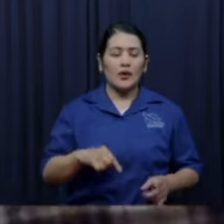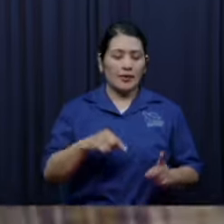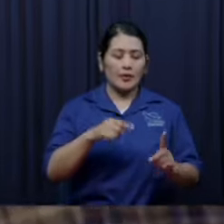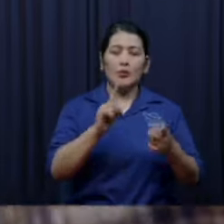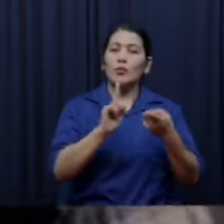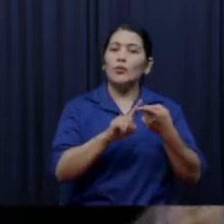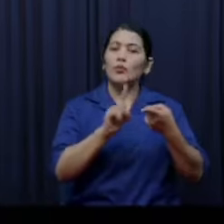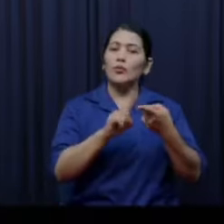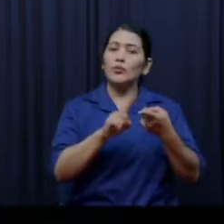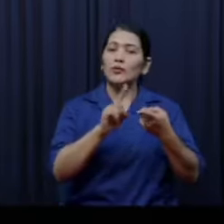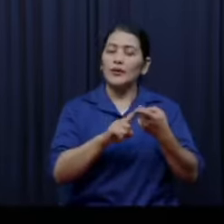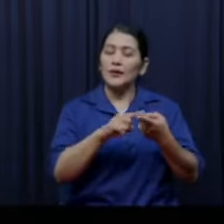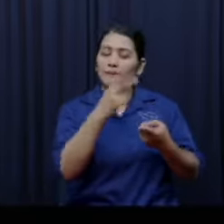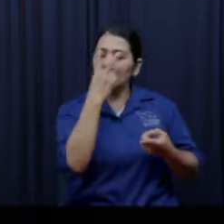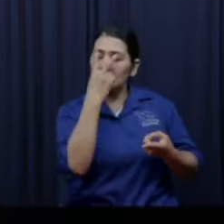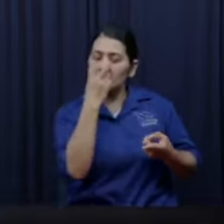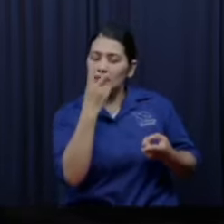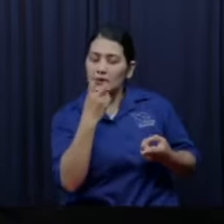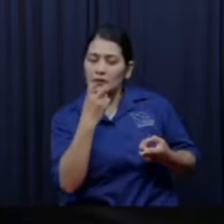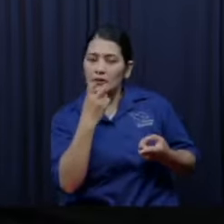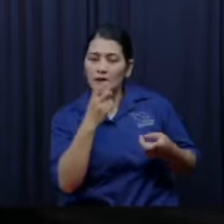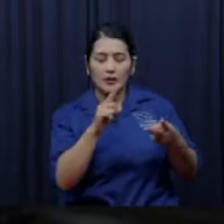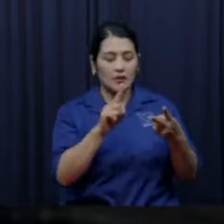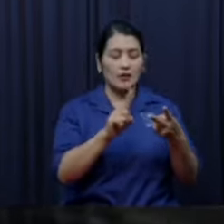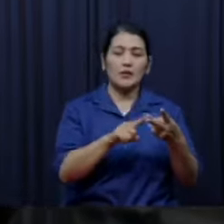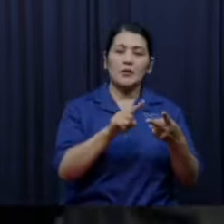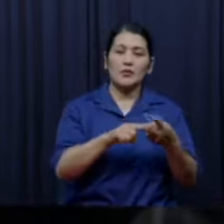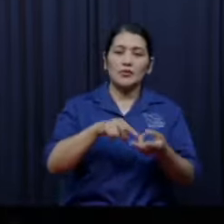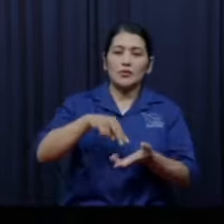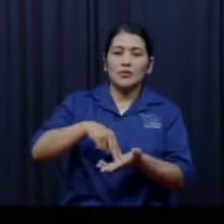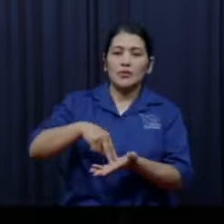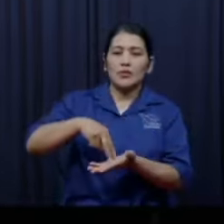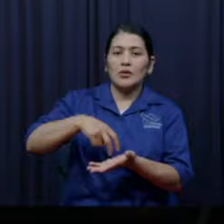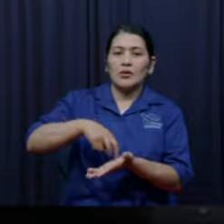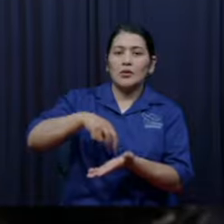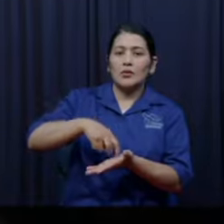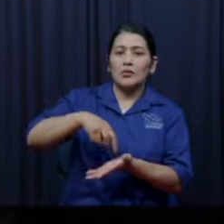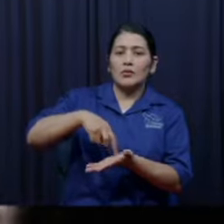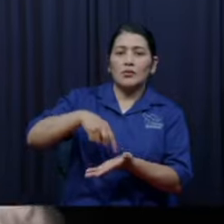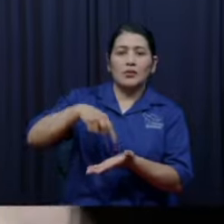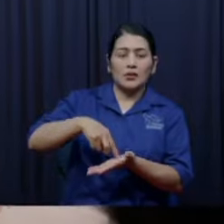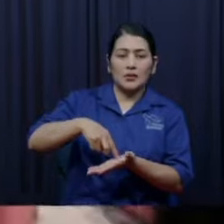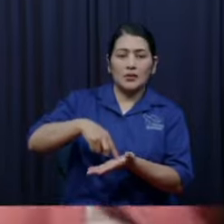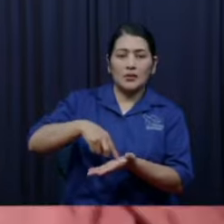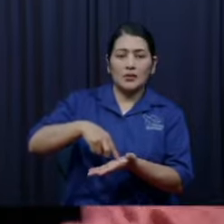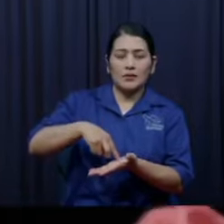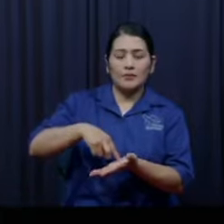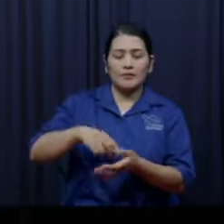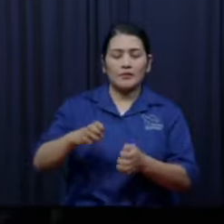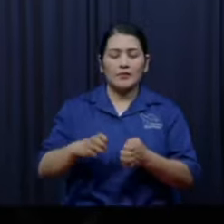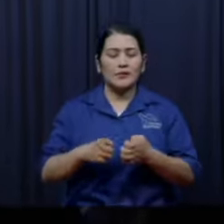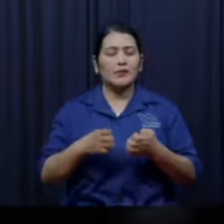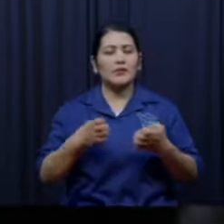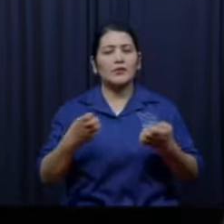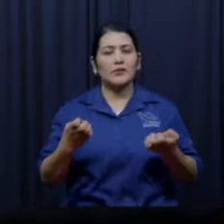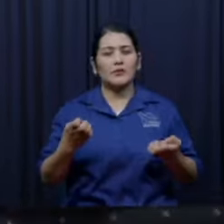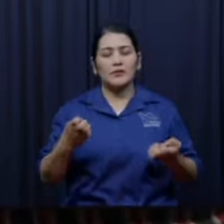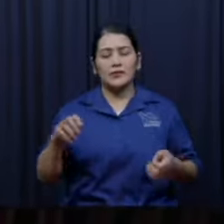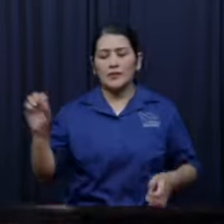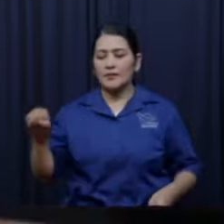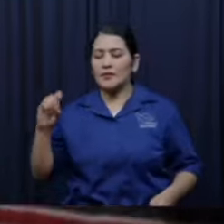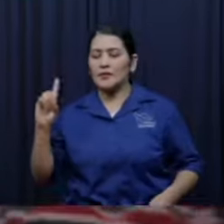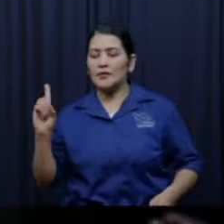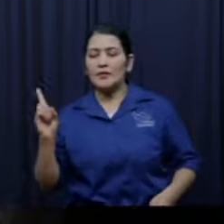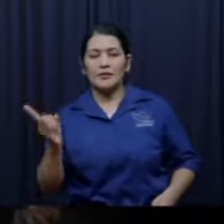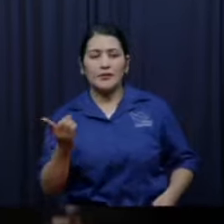ceguera será la cojera pero no aquí no entra nadie entonces viene David y dice lo siento mucho pero le dice a su pueblo